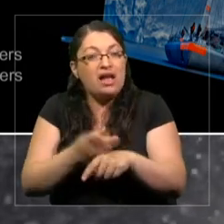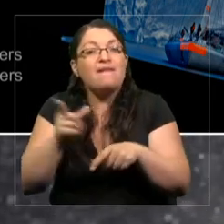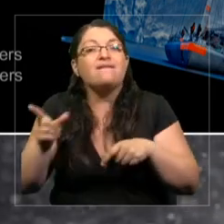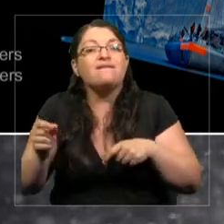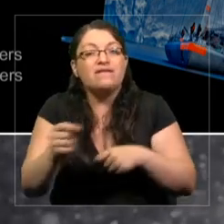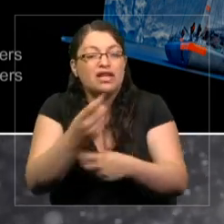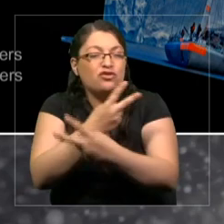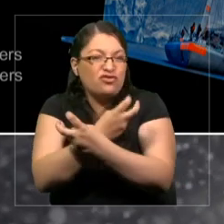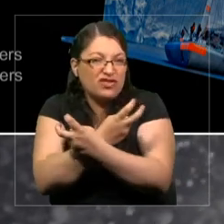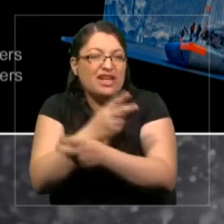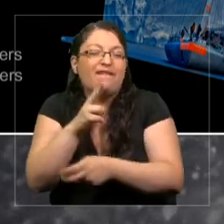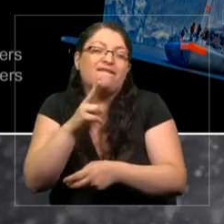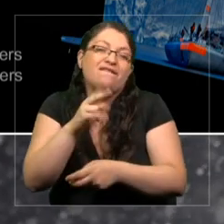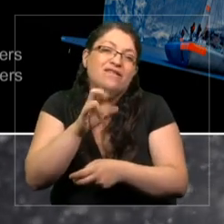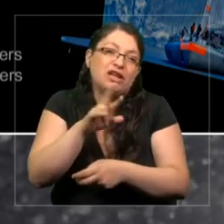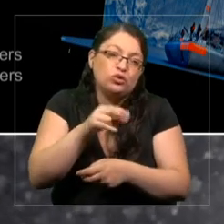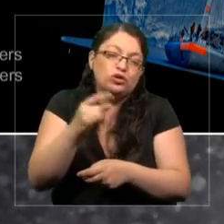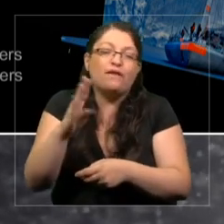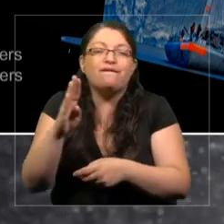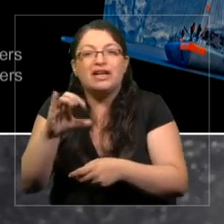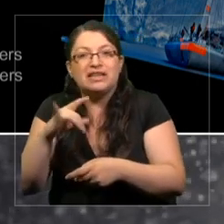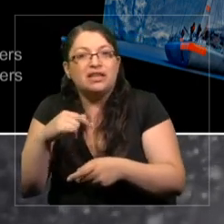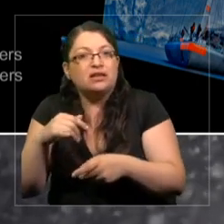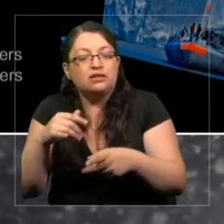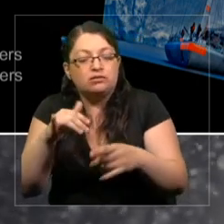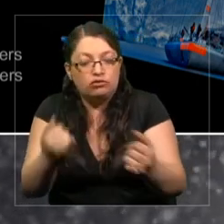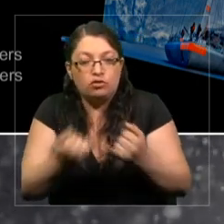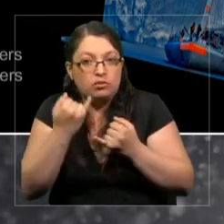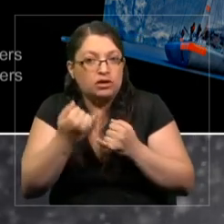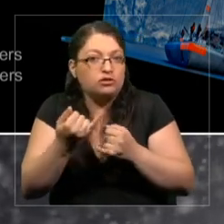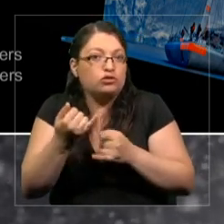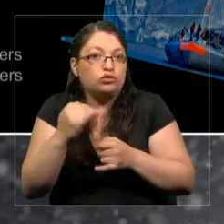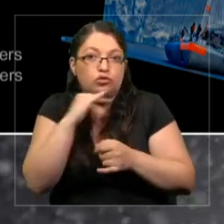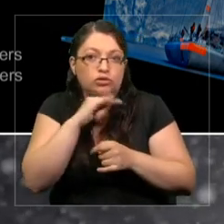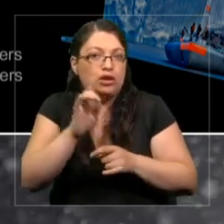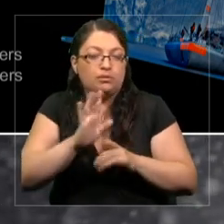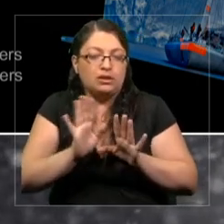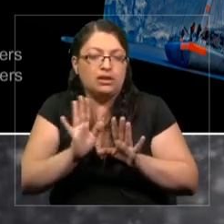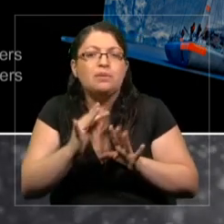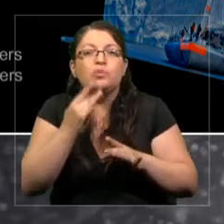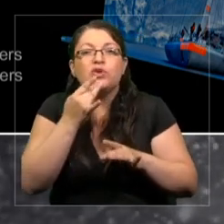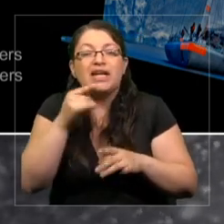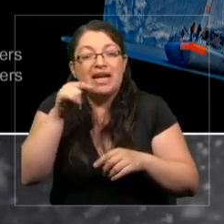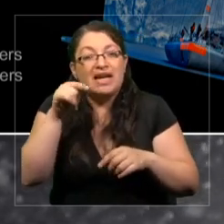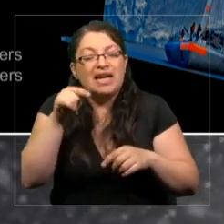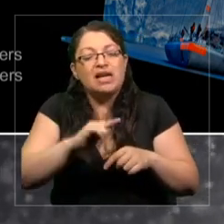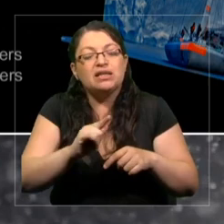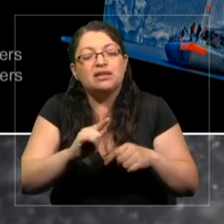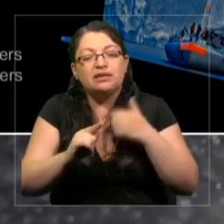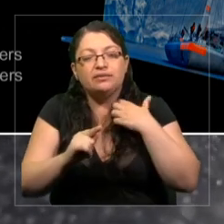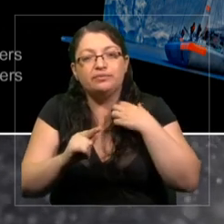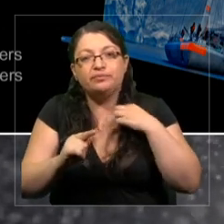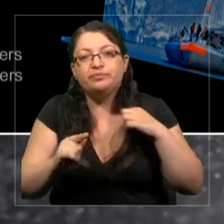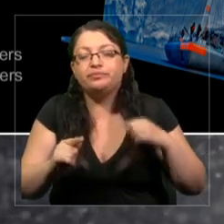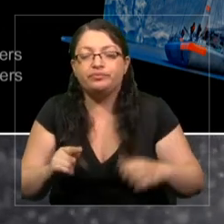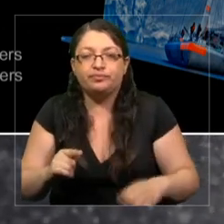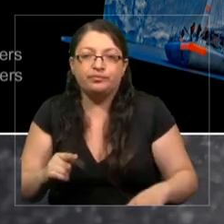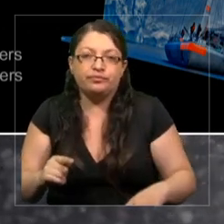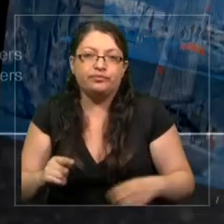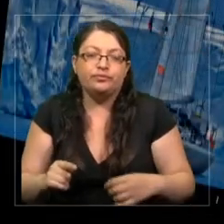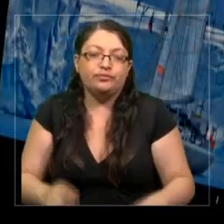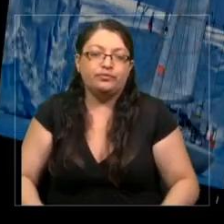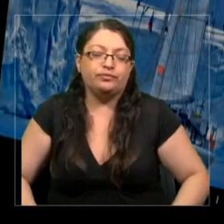estamos utilizando más información en cuanto a eso. ¿Por qué? Porque este no fue totalmente el caso para,